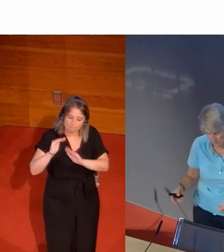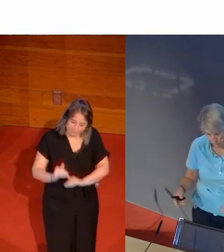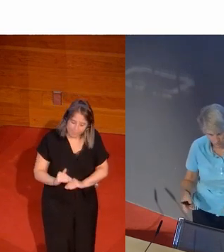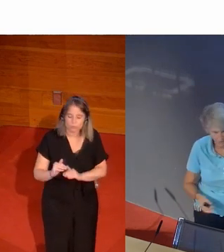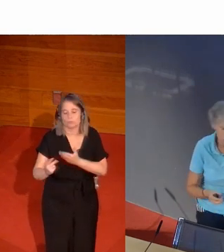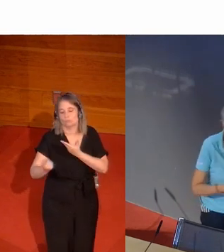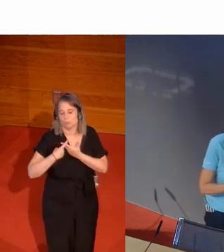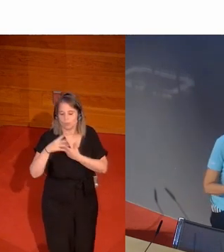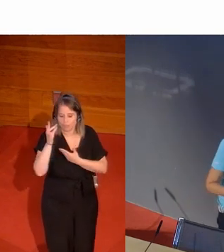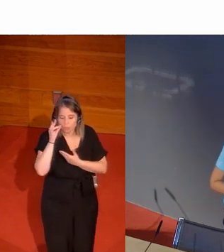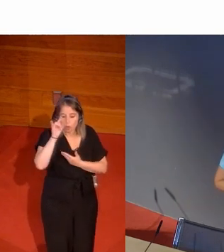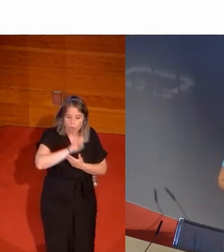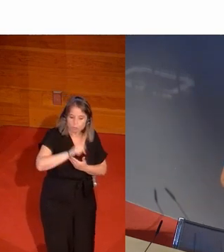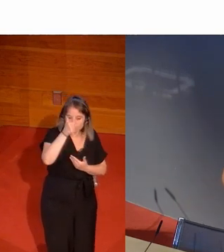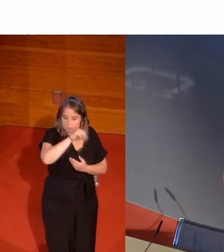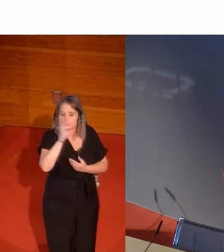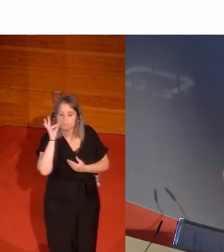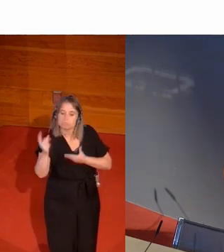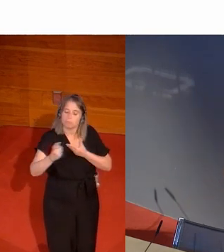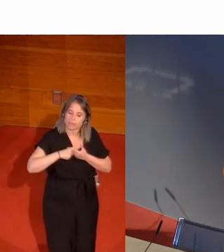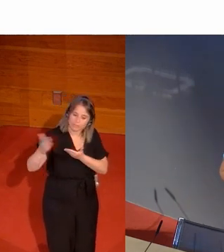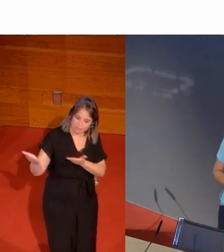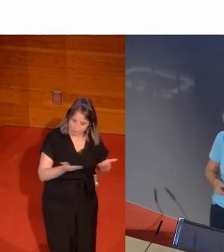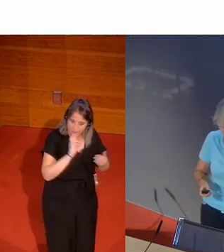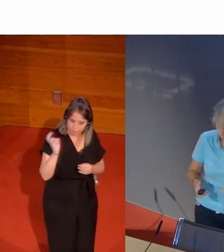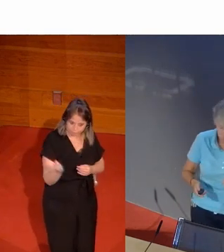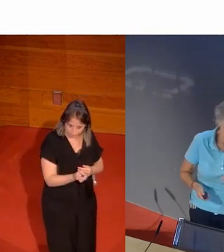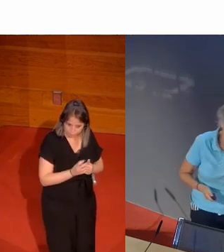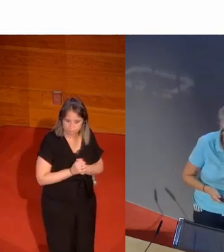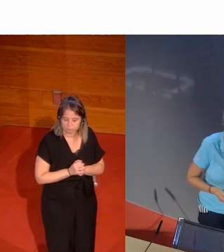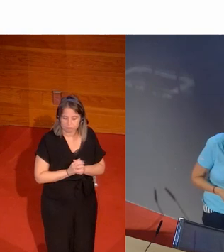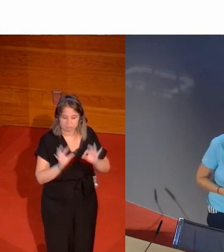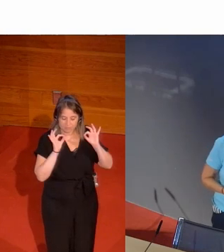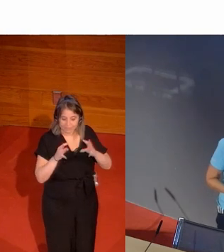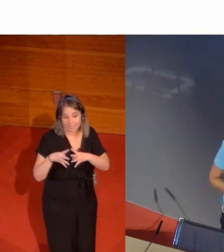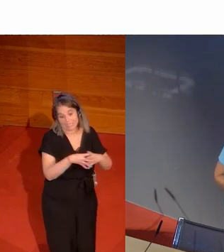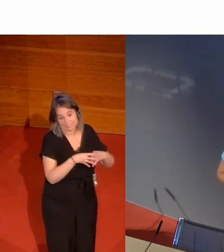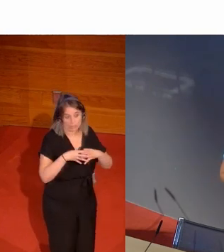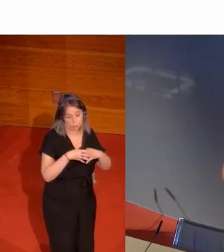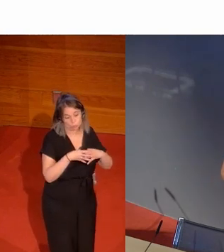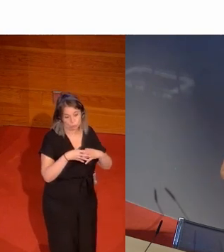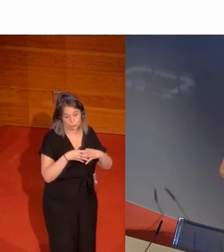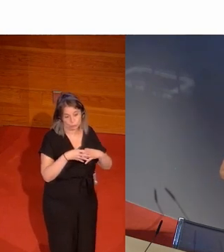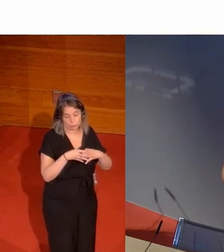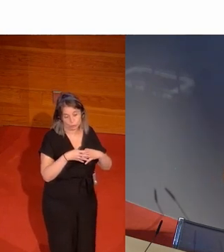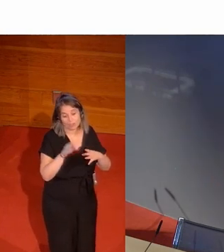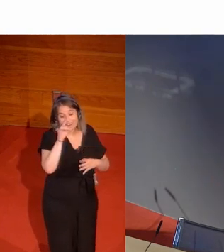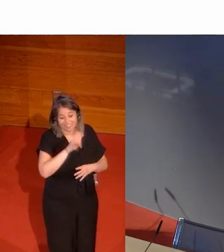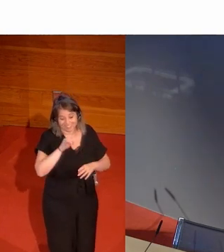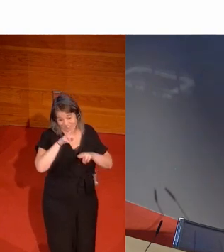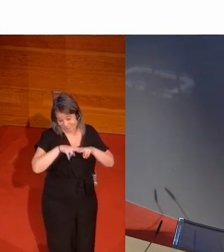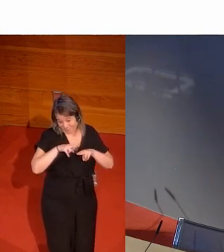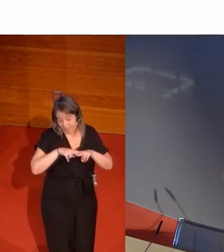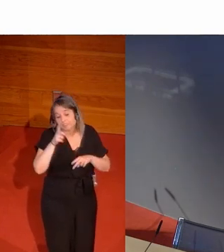que los hombres de color negro hombres y mujeres de raza negra participen etcétera etcétera digo en Estados Unidos más bien los de raza negra